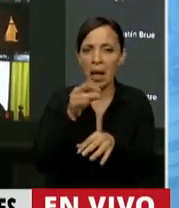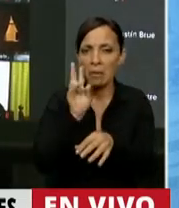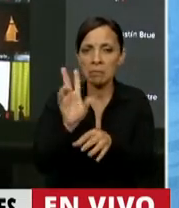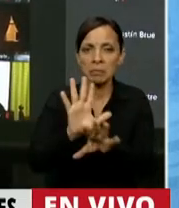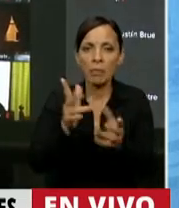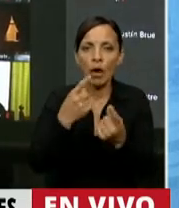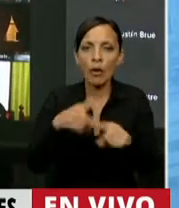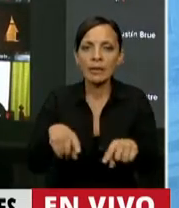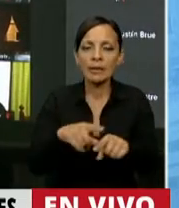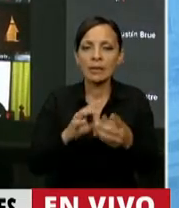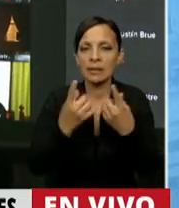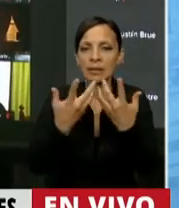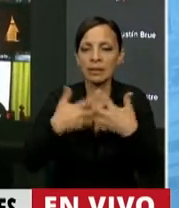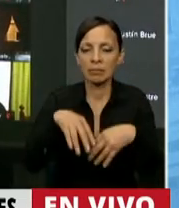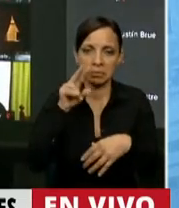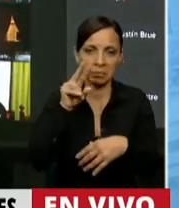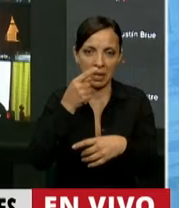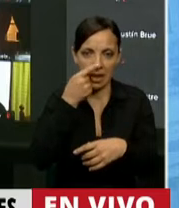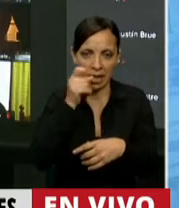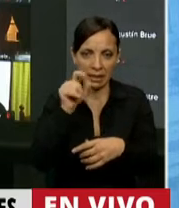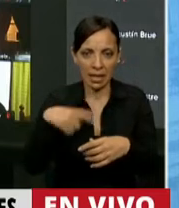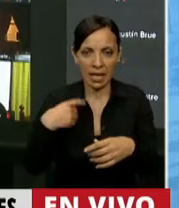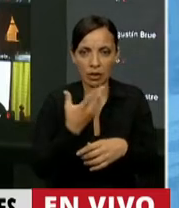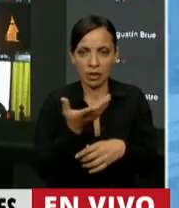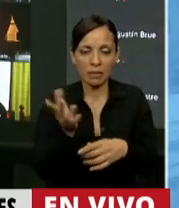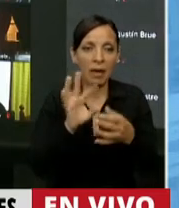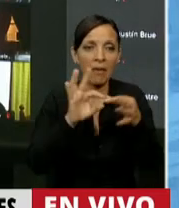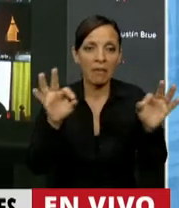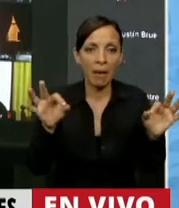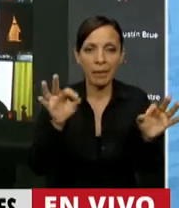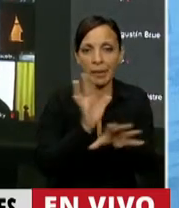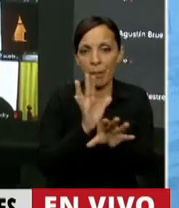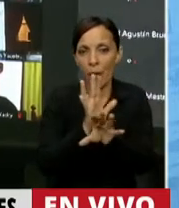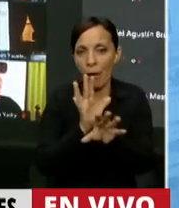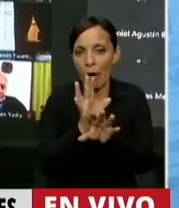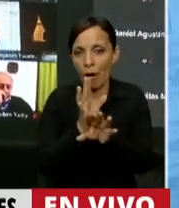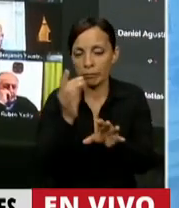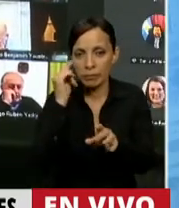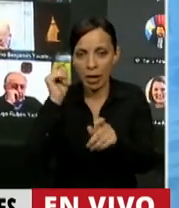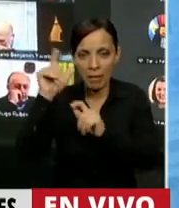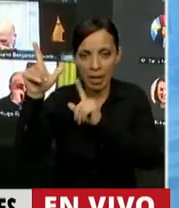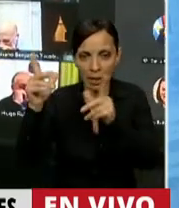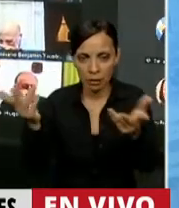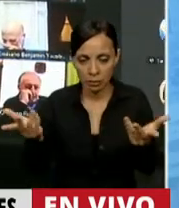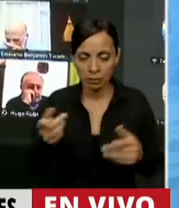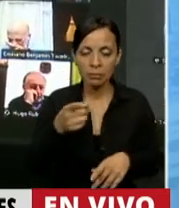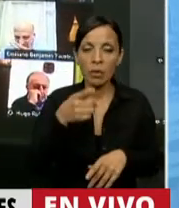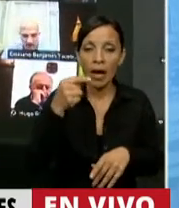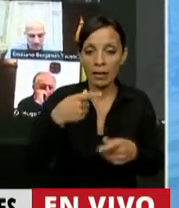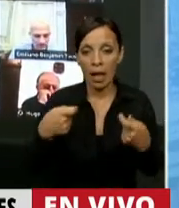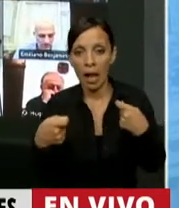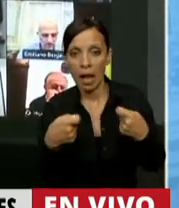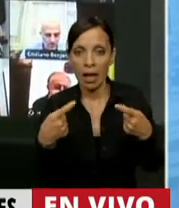clases sociales, esa frase es un eufemismo. Cuando hay esta puja